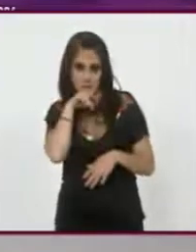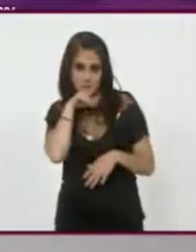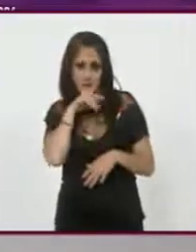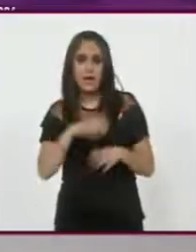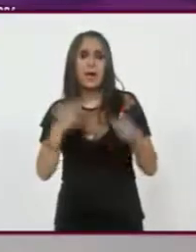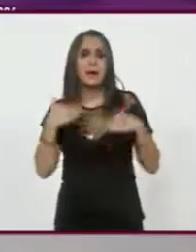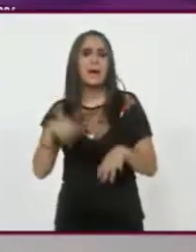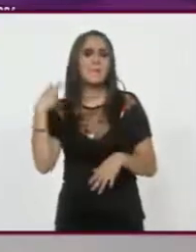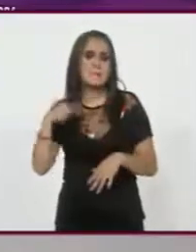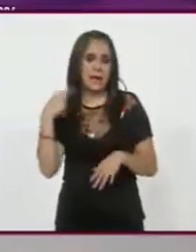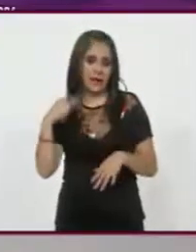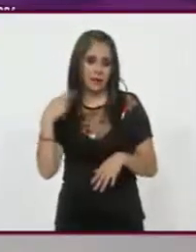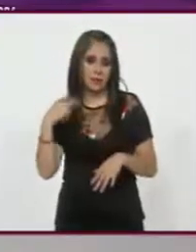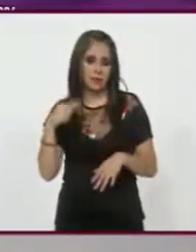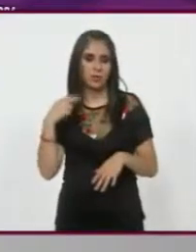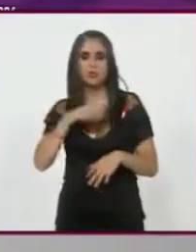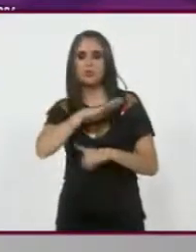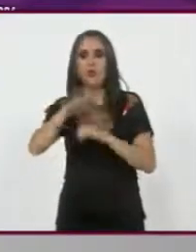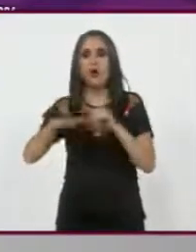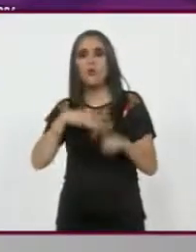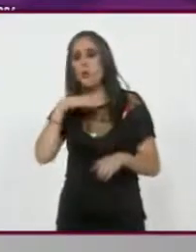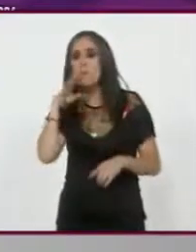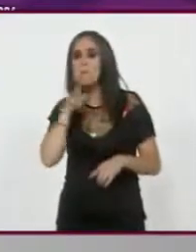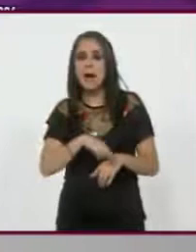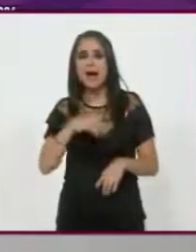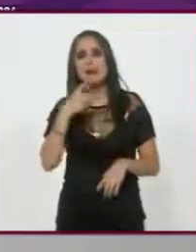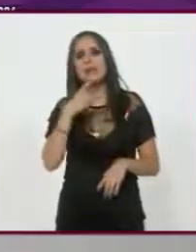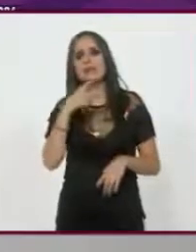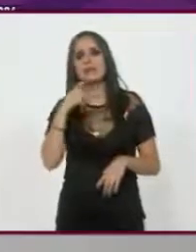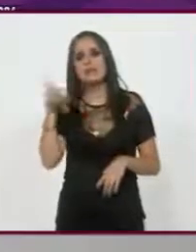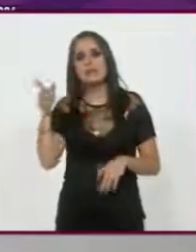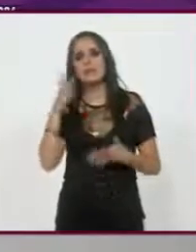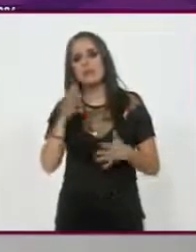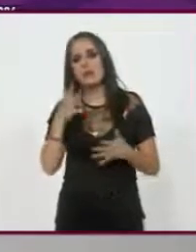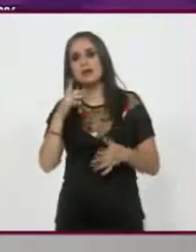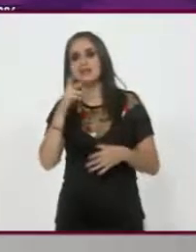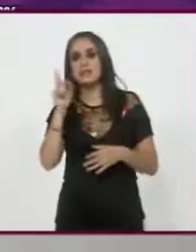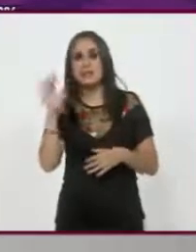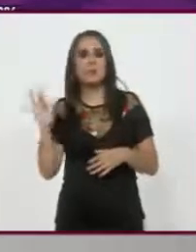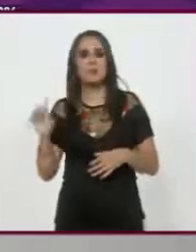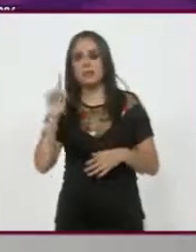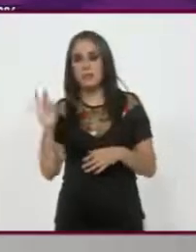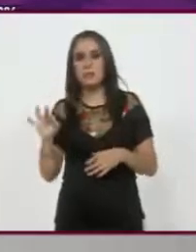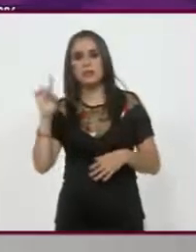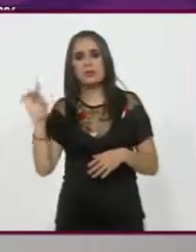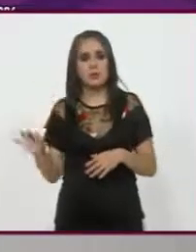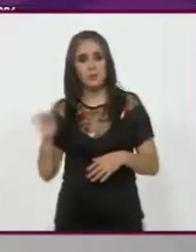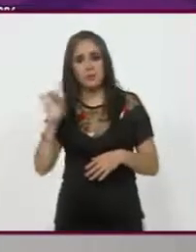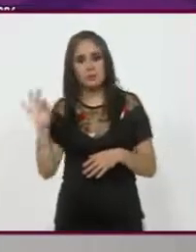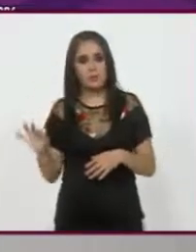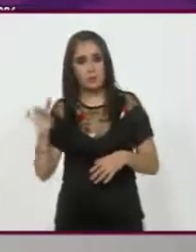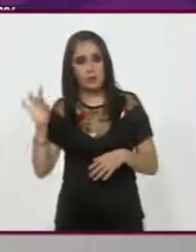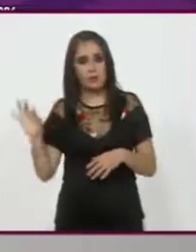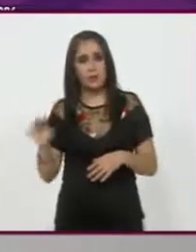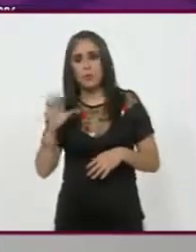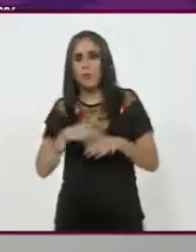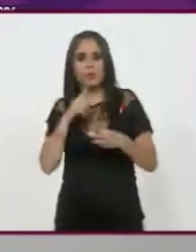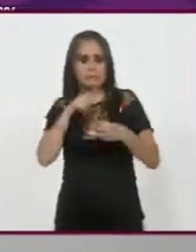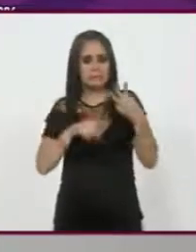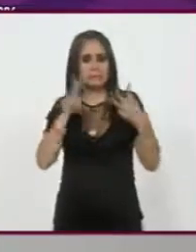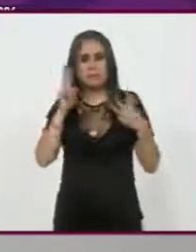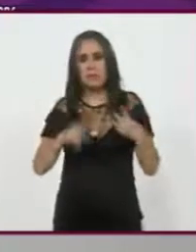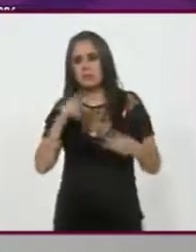Este, Veracruz, bueno, que como todo estaba tan mal. Más del 100%, ¿no? pues era como puros 30, ¿no? claro. Puros 30, sí. No, no había cual irle.